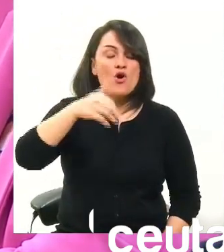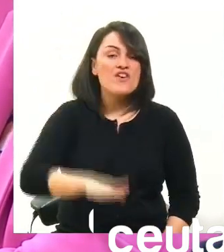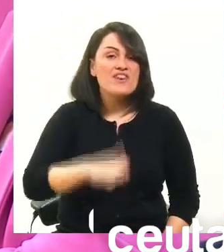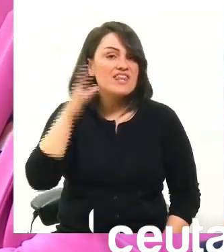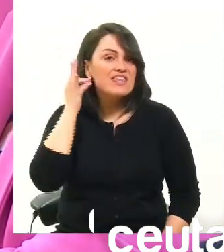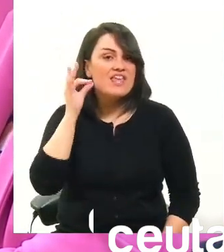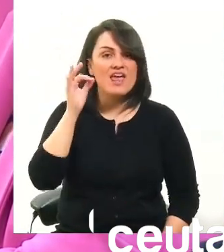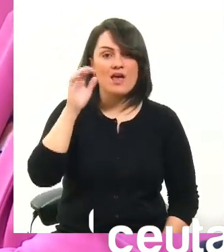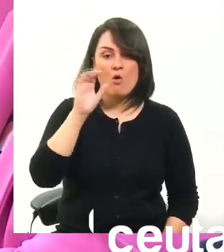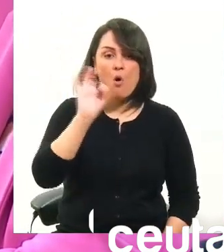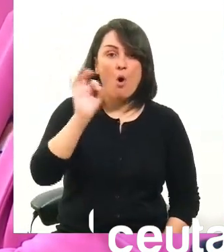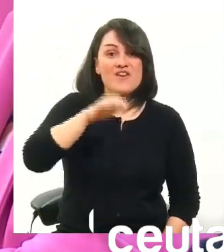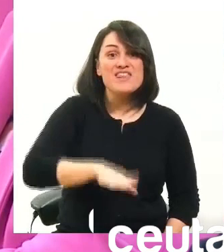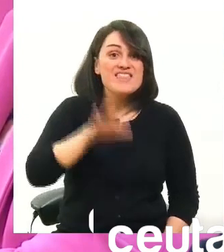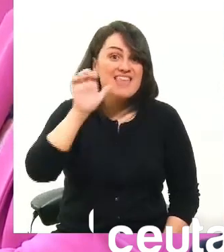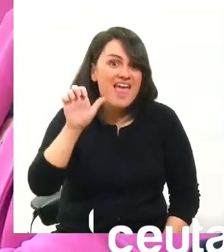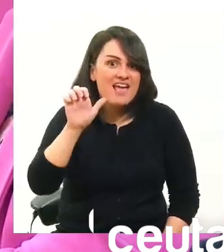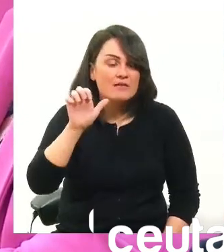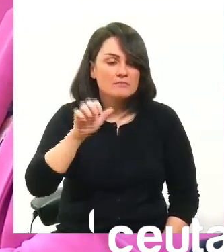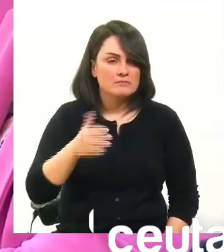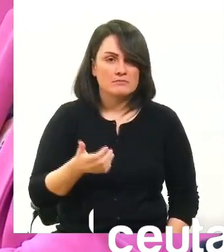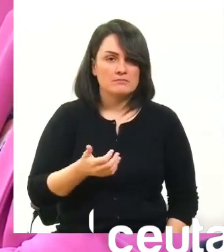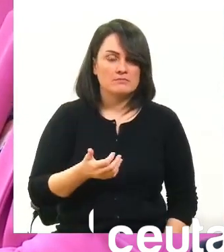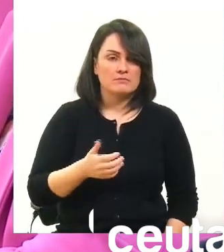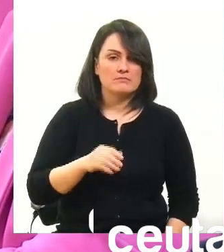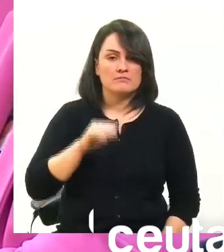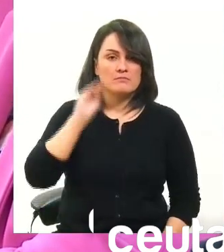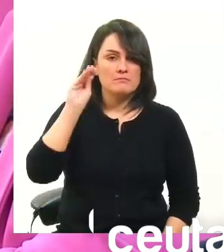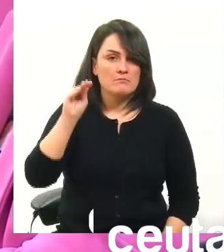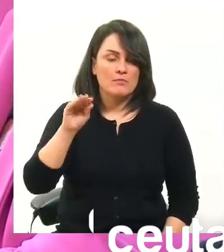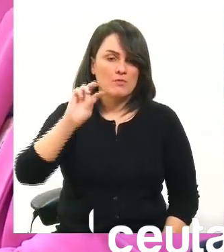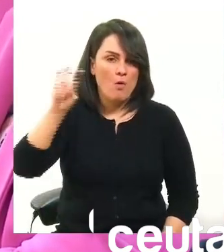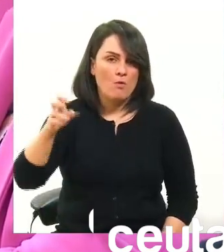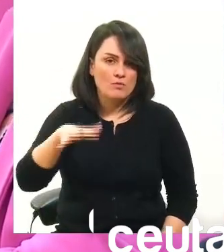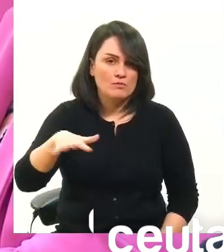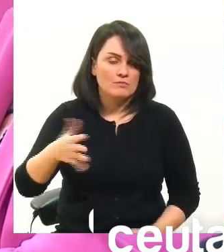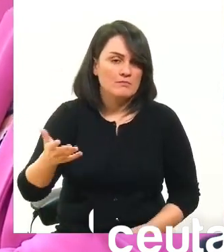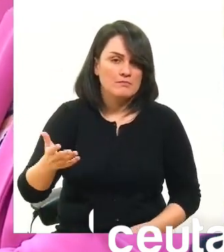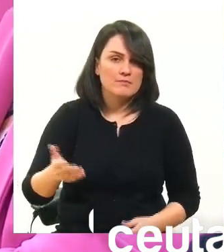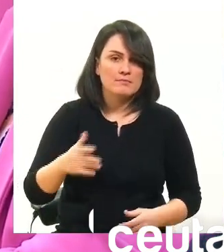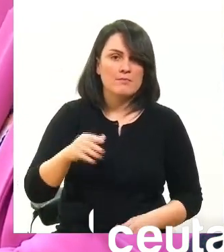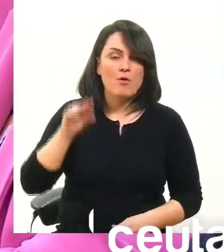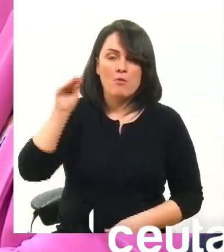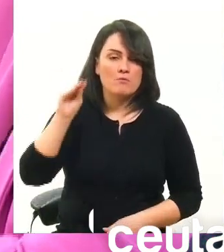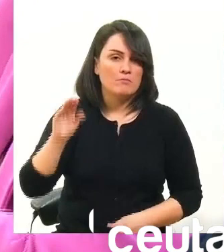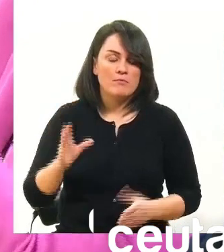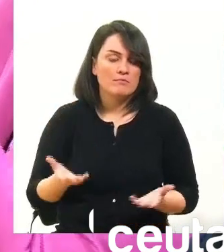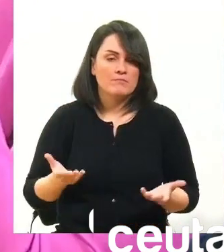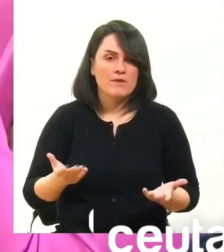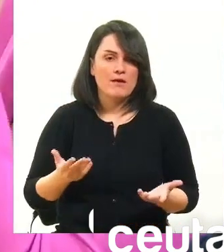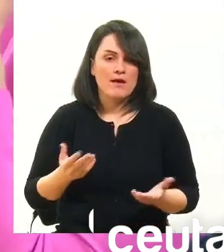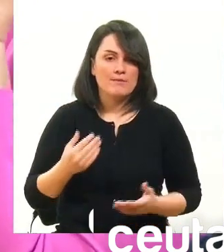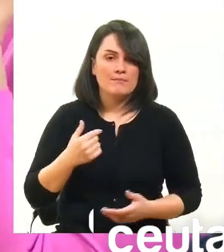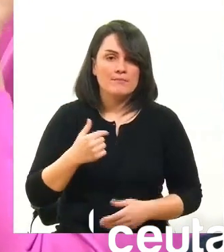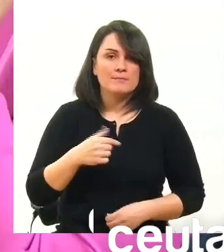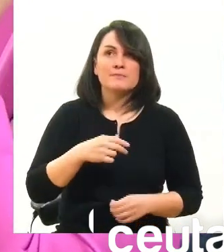luego señor Rontomé decirle que sí aceptamos la transaccional la aceptamos porque evidentemente creemos que debe